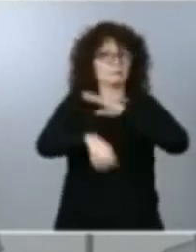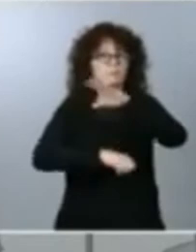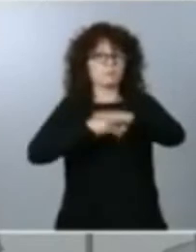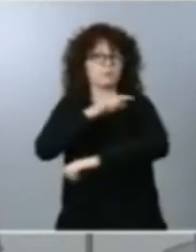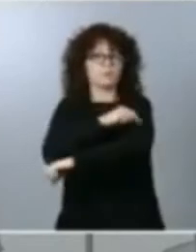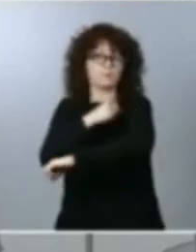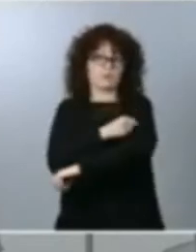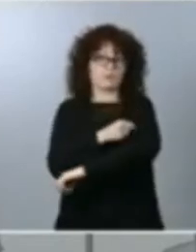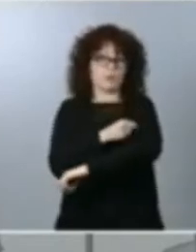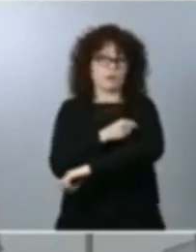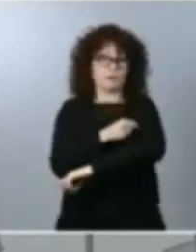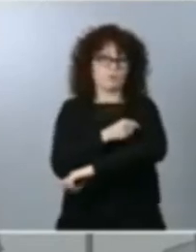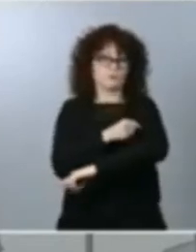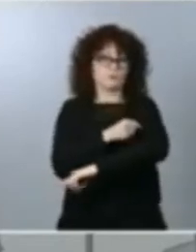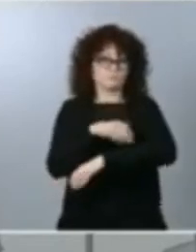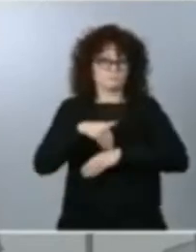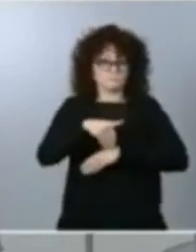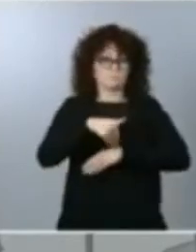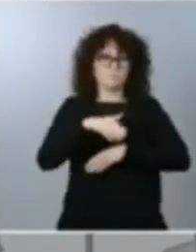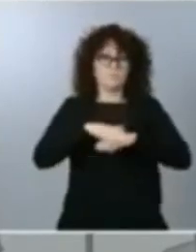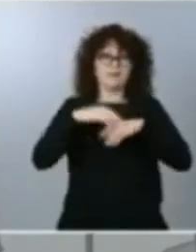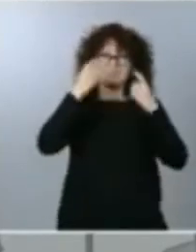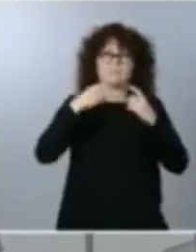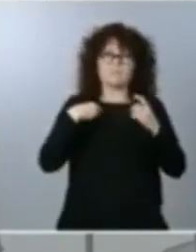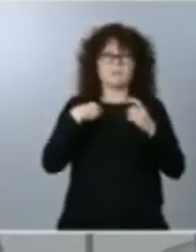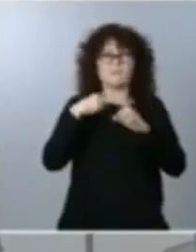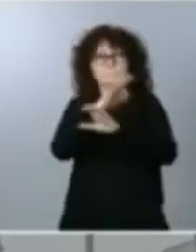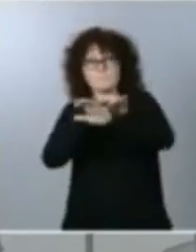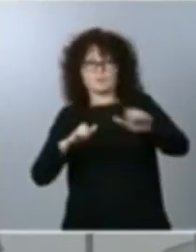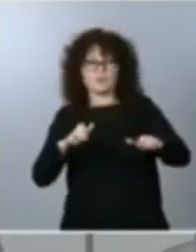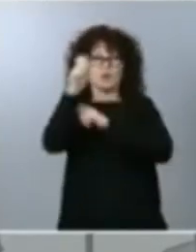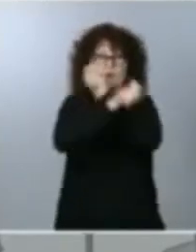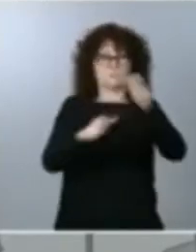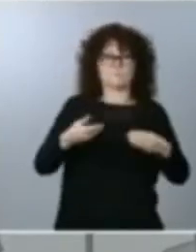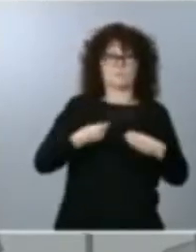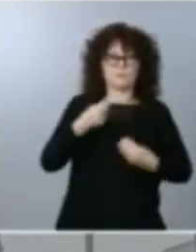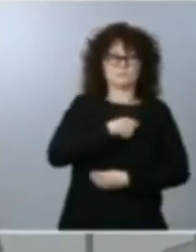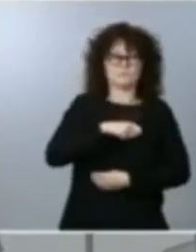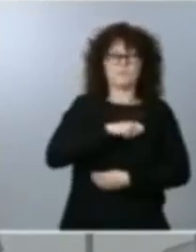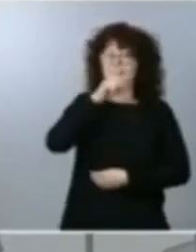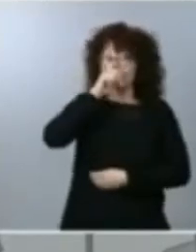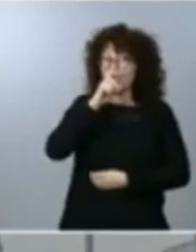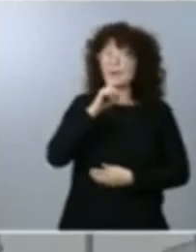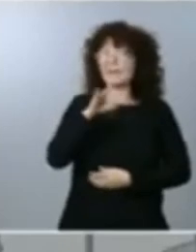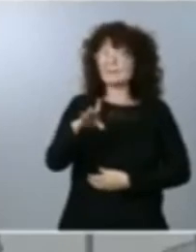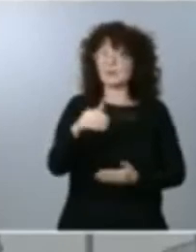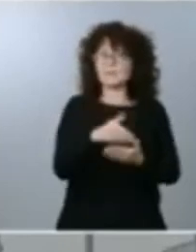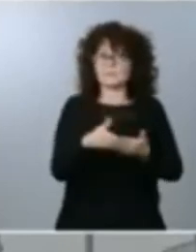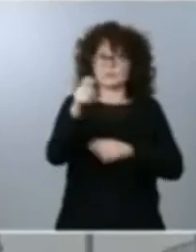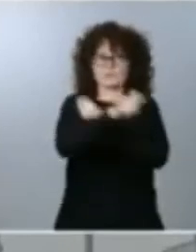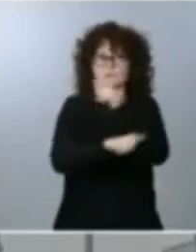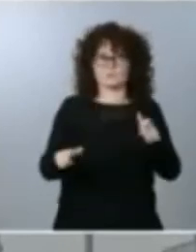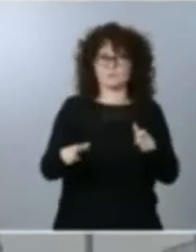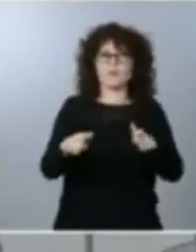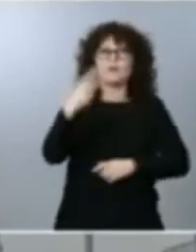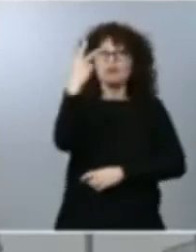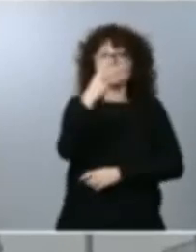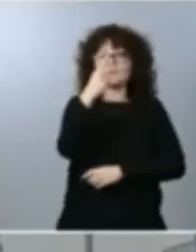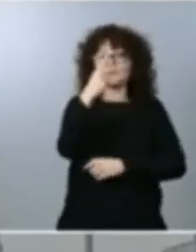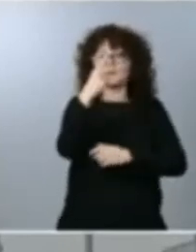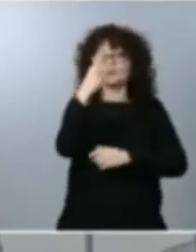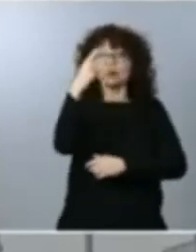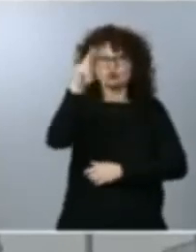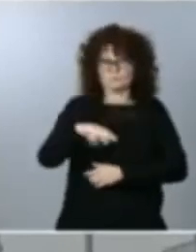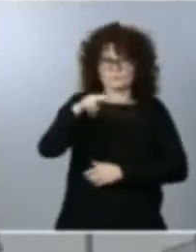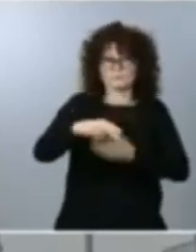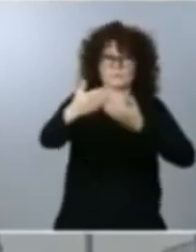tiempo al conjunto de la ciudadanía española le recuerdo que han sido 14 millones de personas en ocho semanas las que se han vacunado de gripe que tenemos 13.000